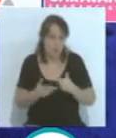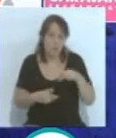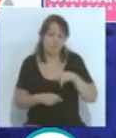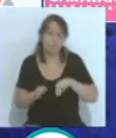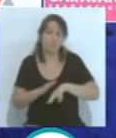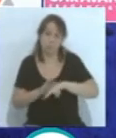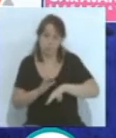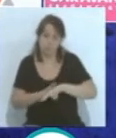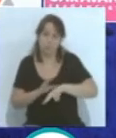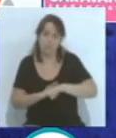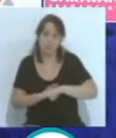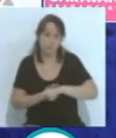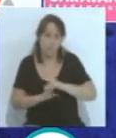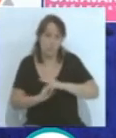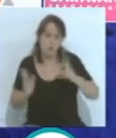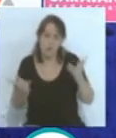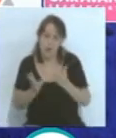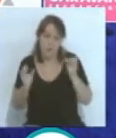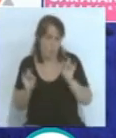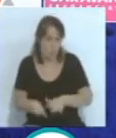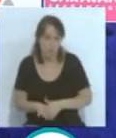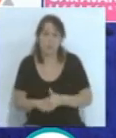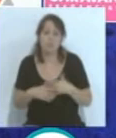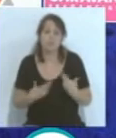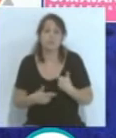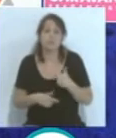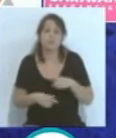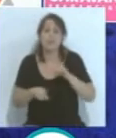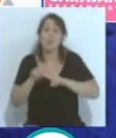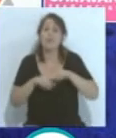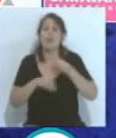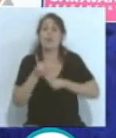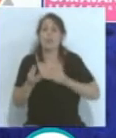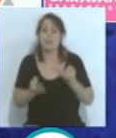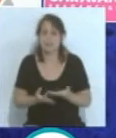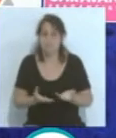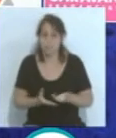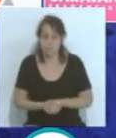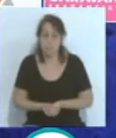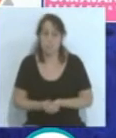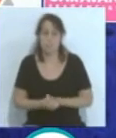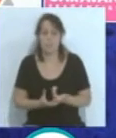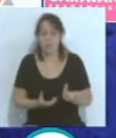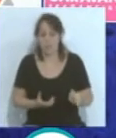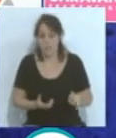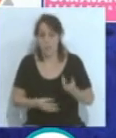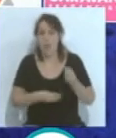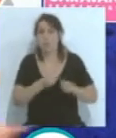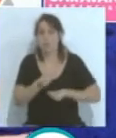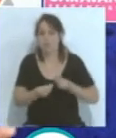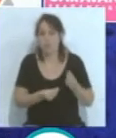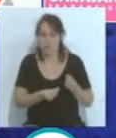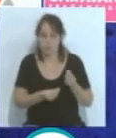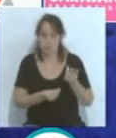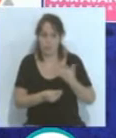fútbol. Entonces, ¿cómo se ha afrontado ese problema? Bueno, se ha afrontado con muchísima determinación,